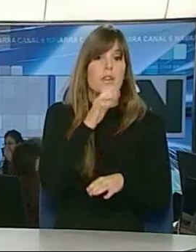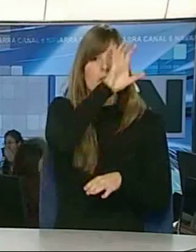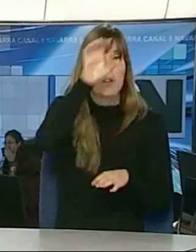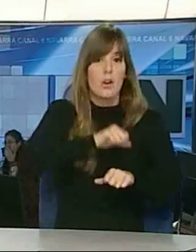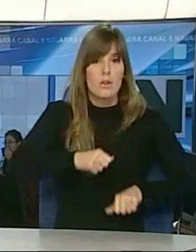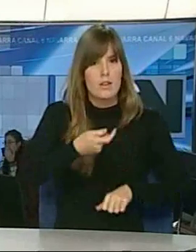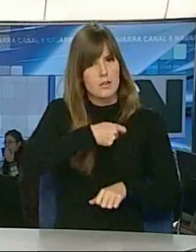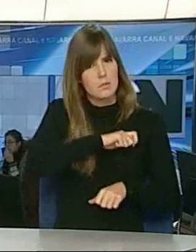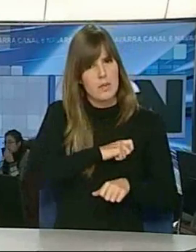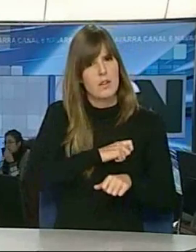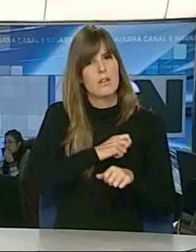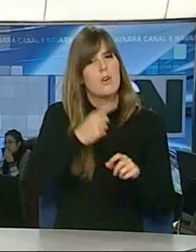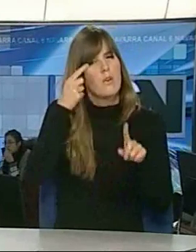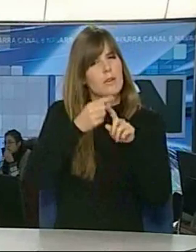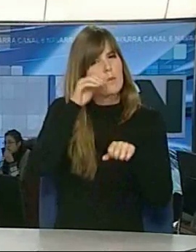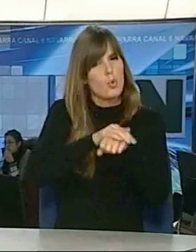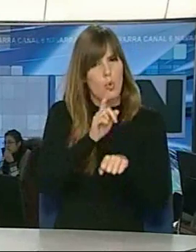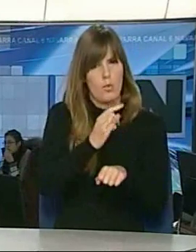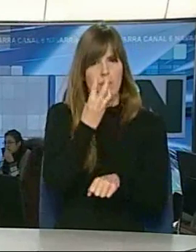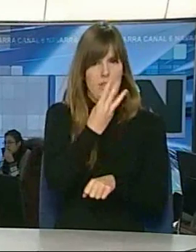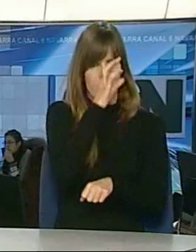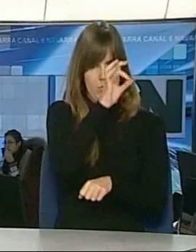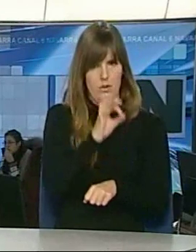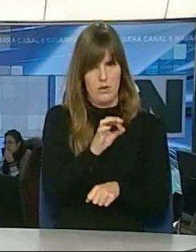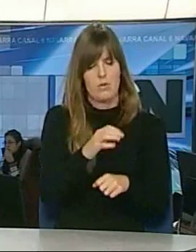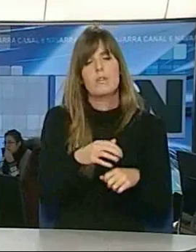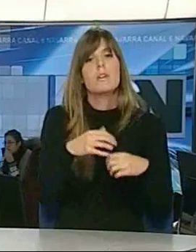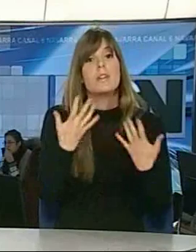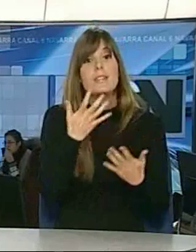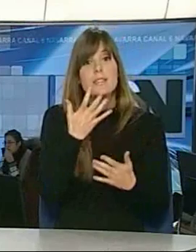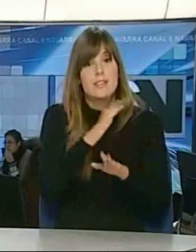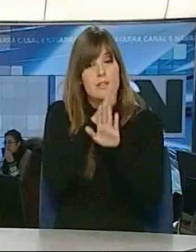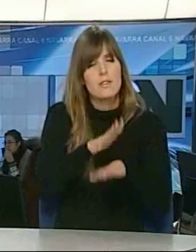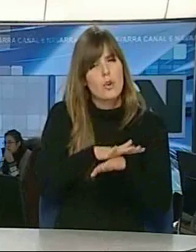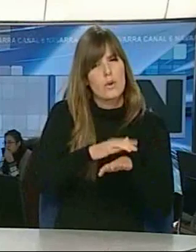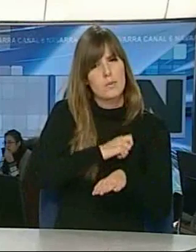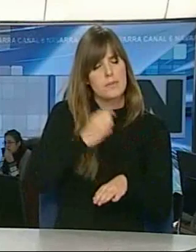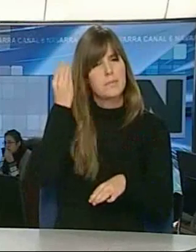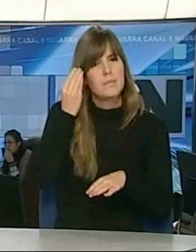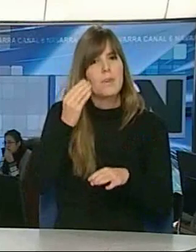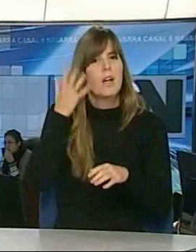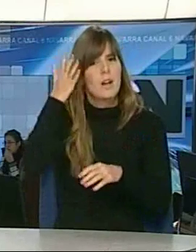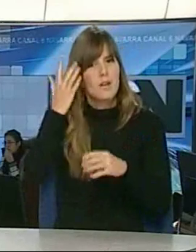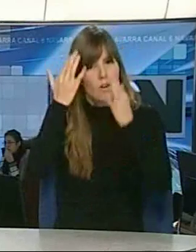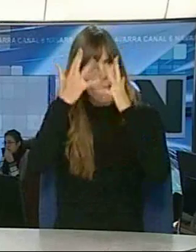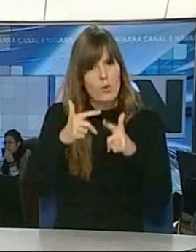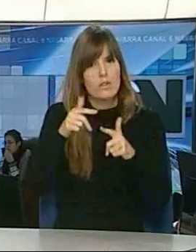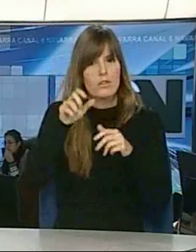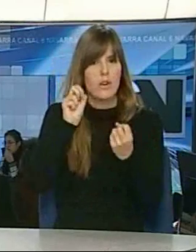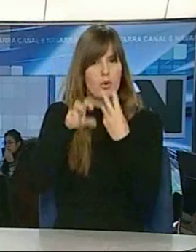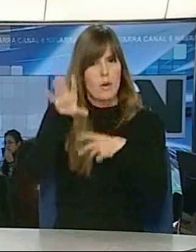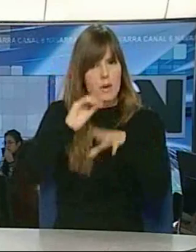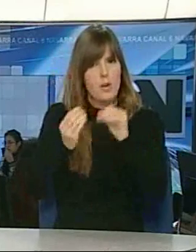autónomas va a ser en torno al 3% y afirma que si al final el Estado entiende que la autovía del Pirineo tiene que computar,